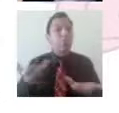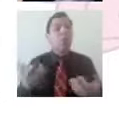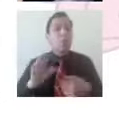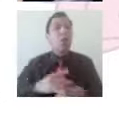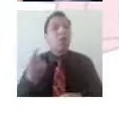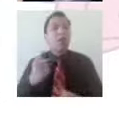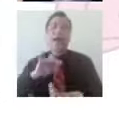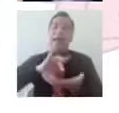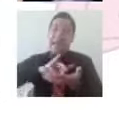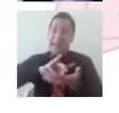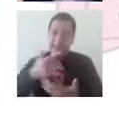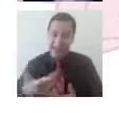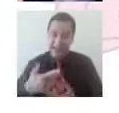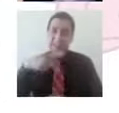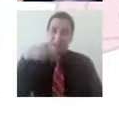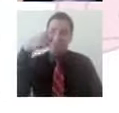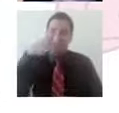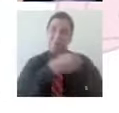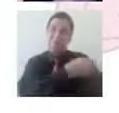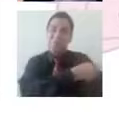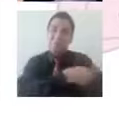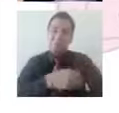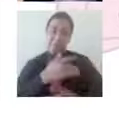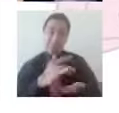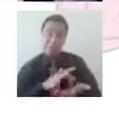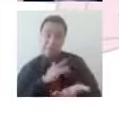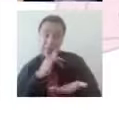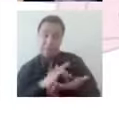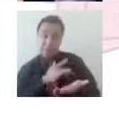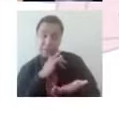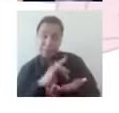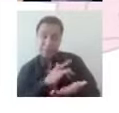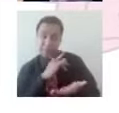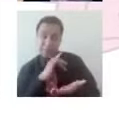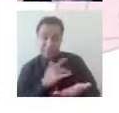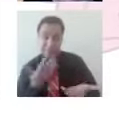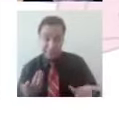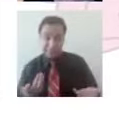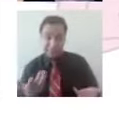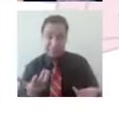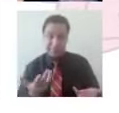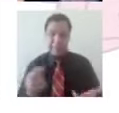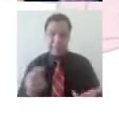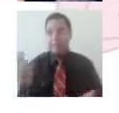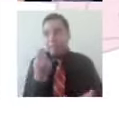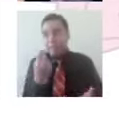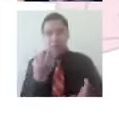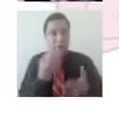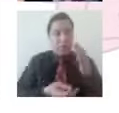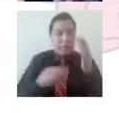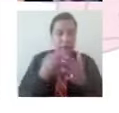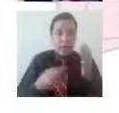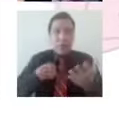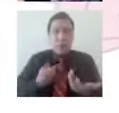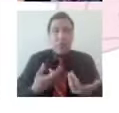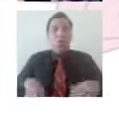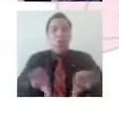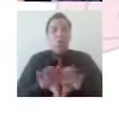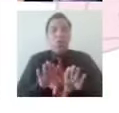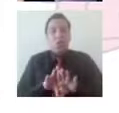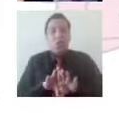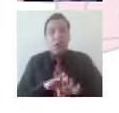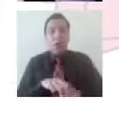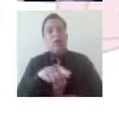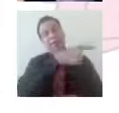tendría que tener la posibilidad de responder a estas diferentes necesidades. Pero muchas de las ocasiones no se da de esta manera.